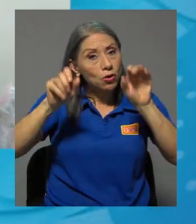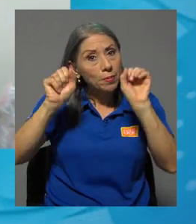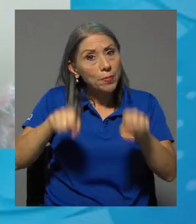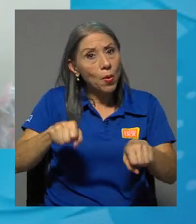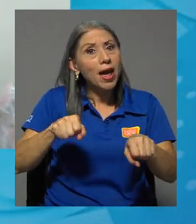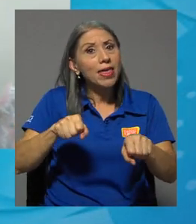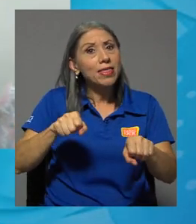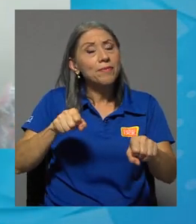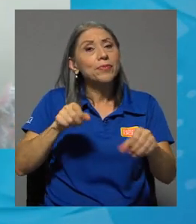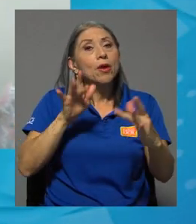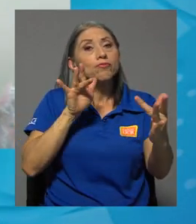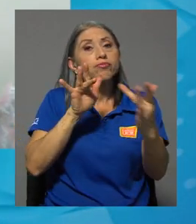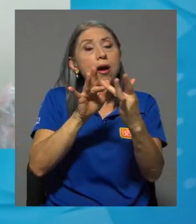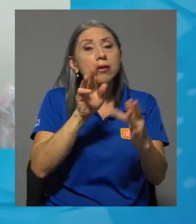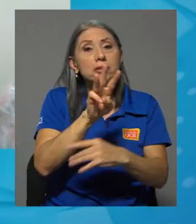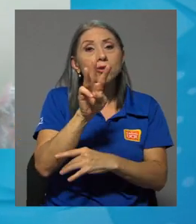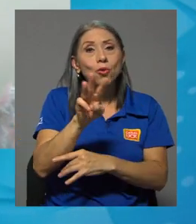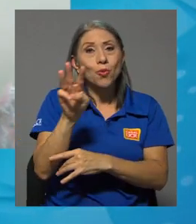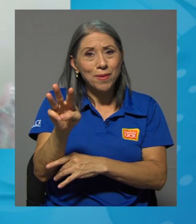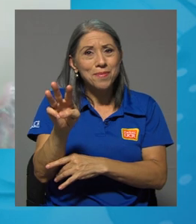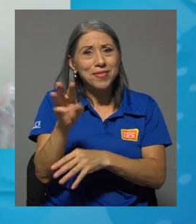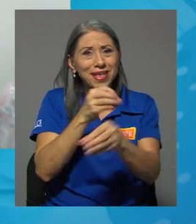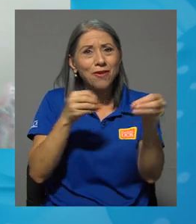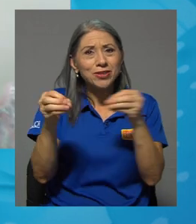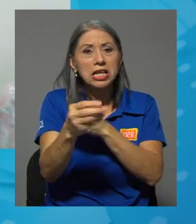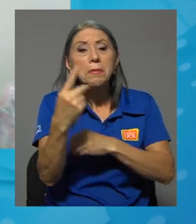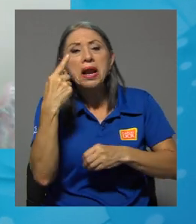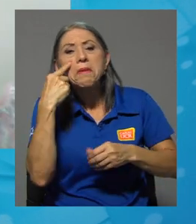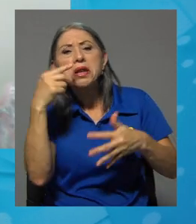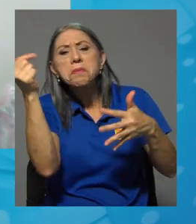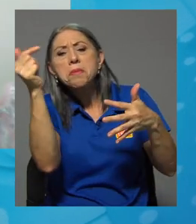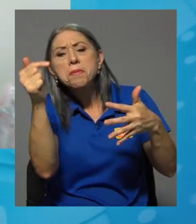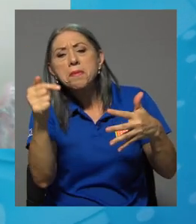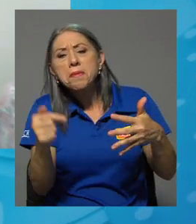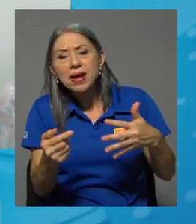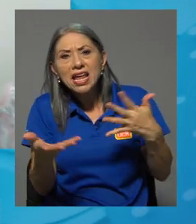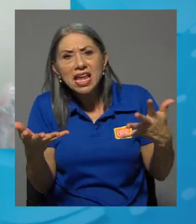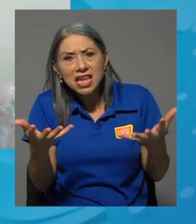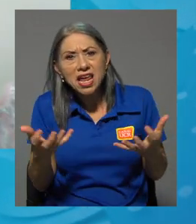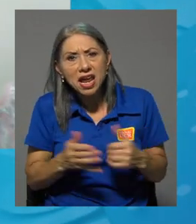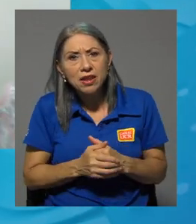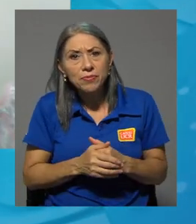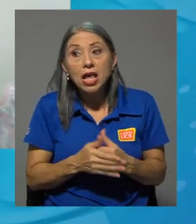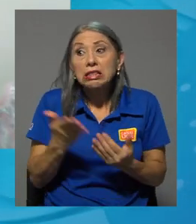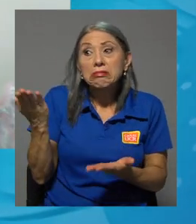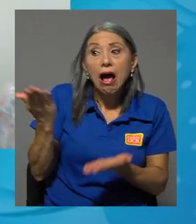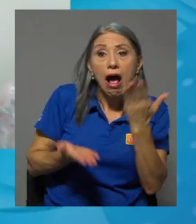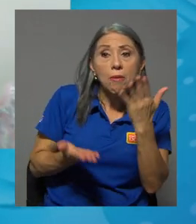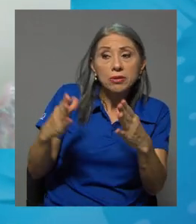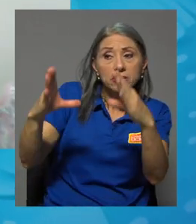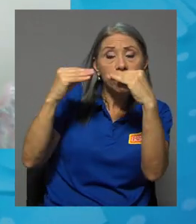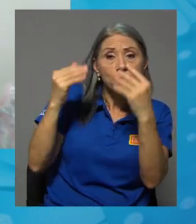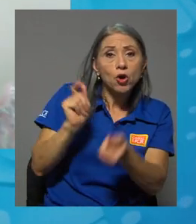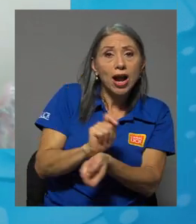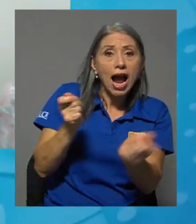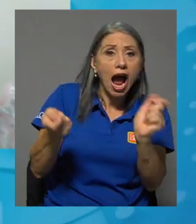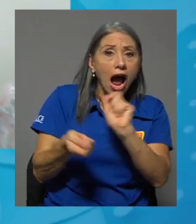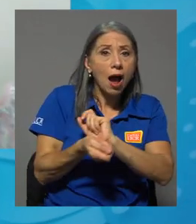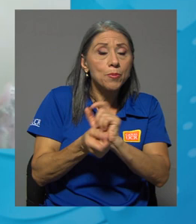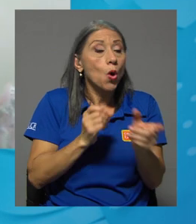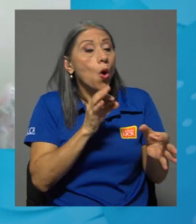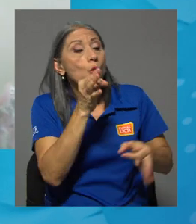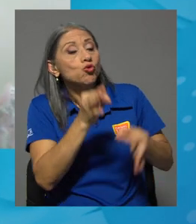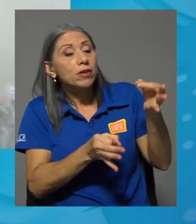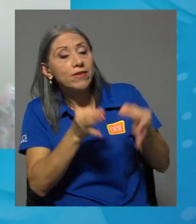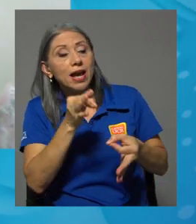¿verdad? A través del sitio web de la oficina, ver cuál es la gestión que quiere hacer, si informar acerca de un cambio, la justificación de